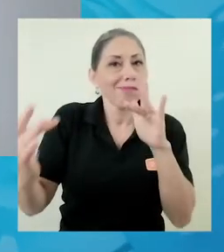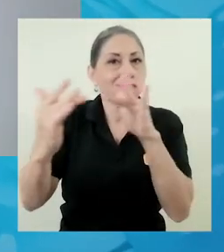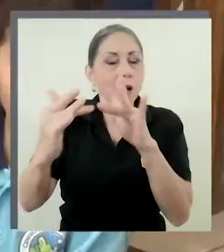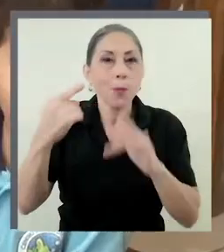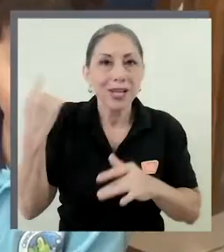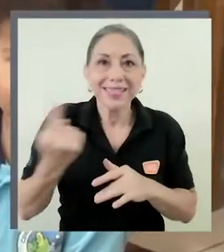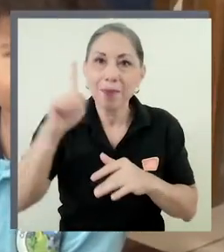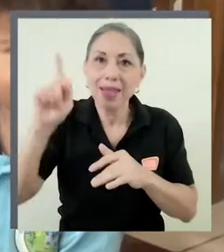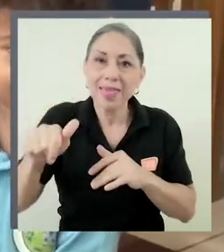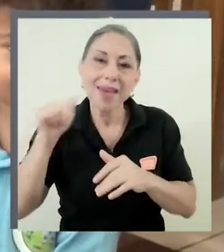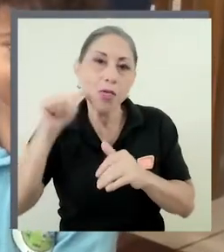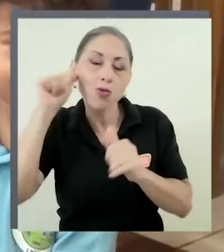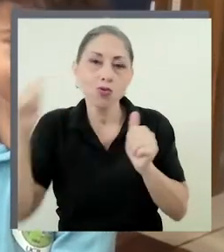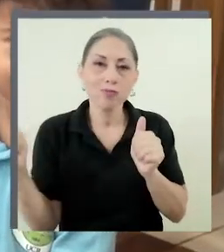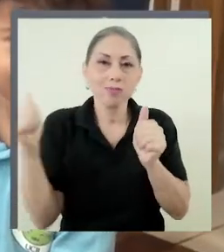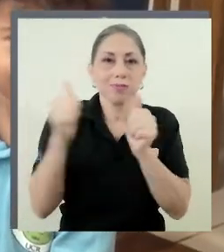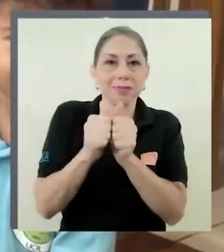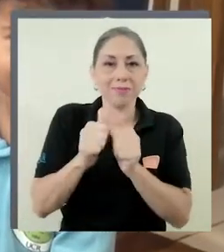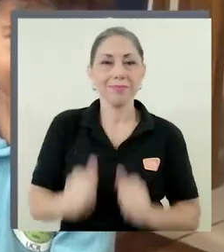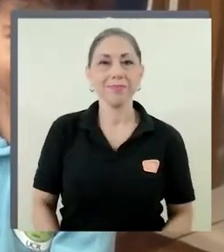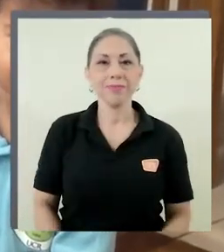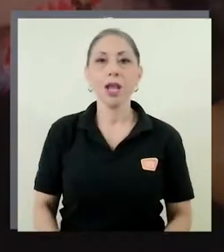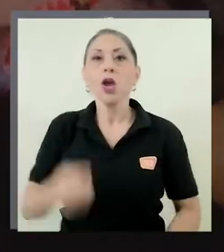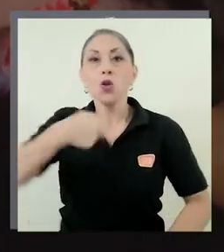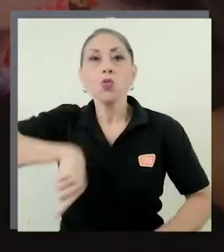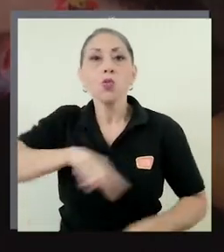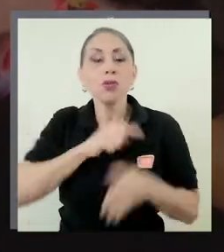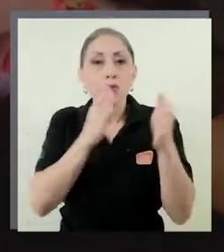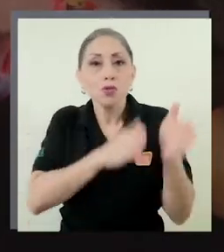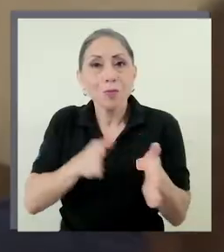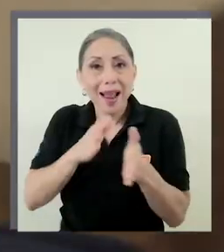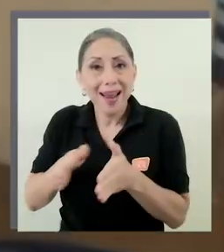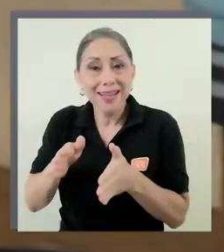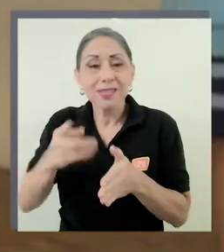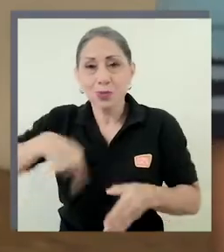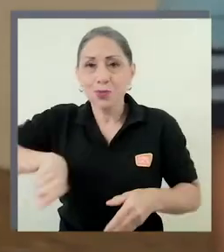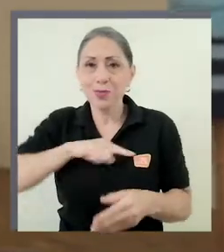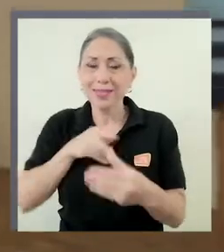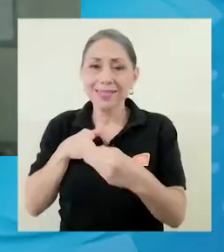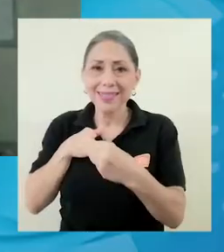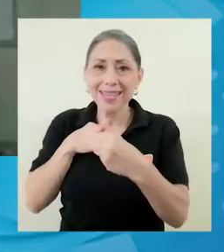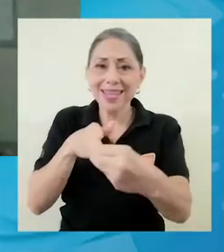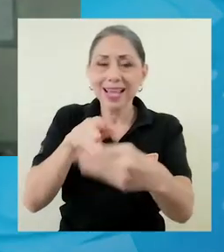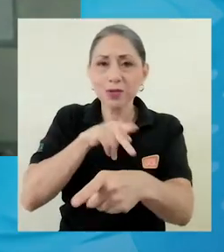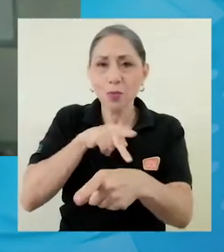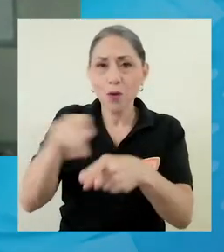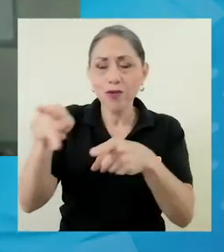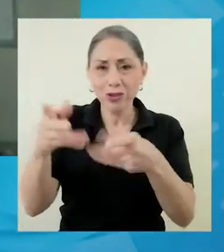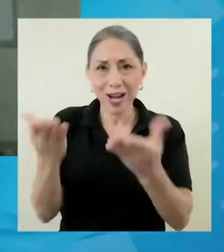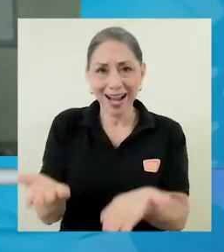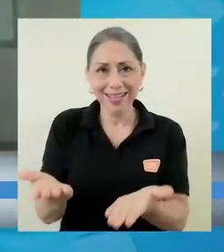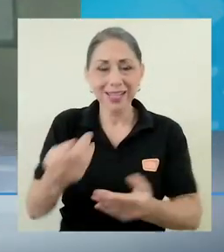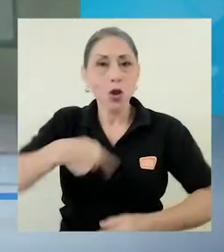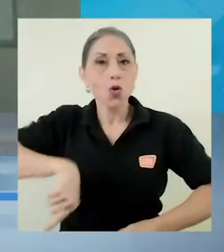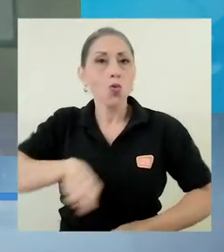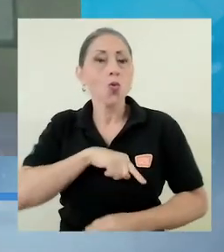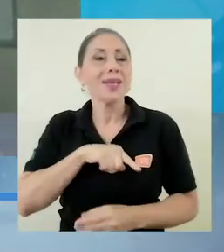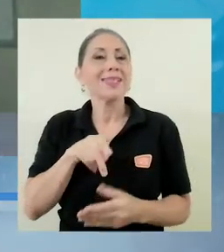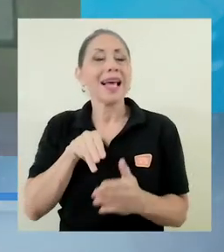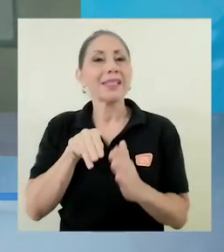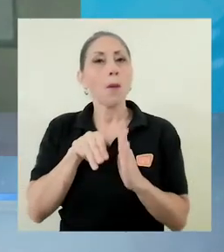de un adulto. Los planes que nosotros hacemos son nuestras guías profesionales, ¿verdad? Son nuestras modalidades